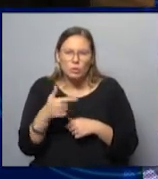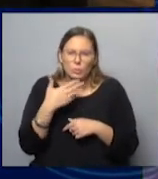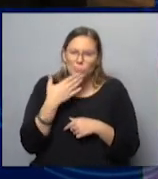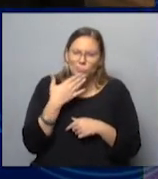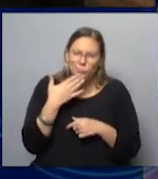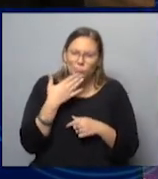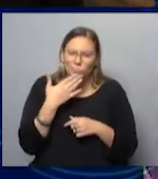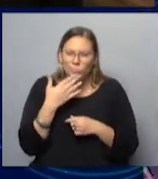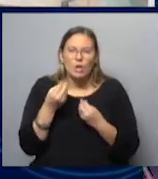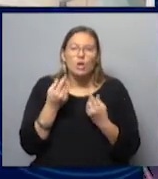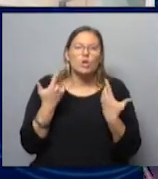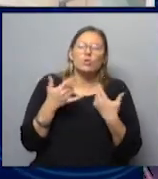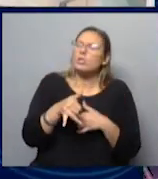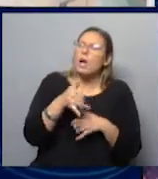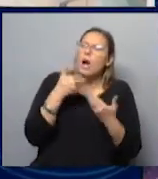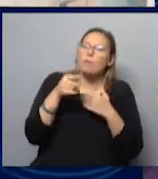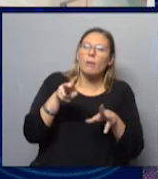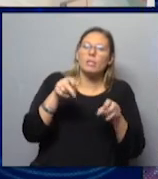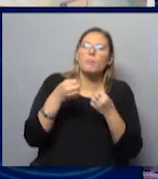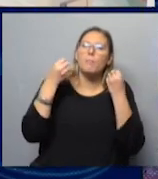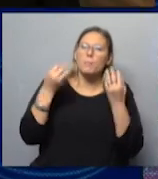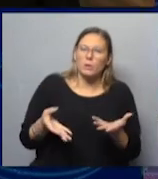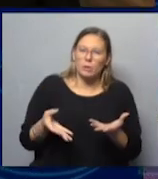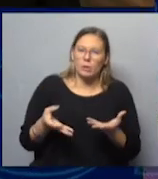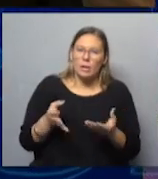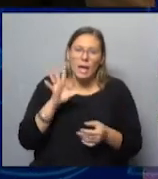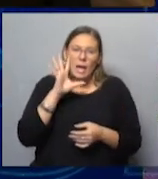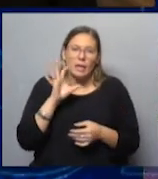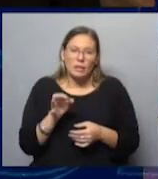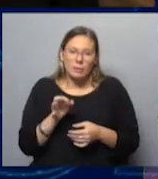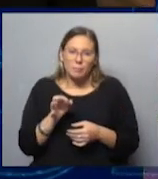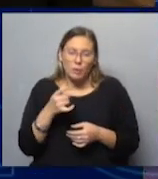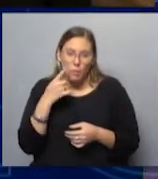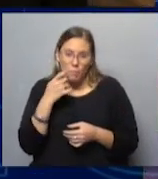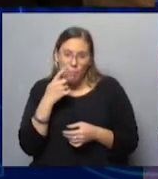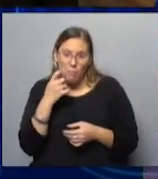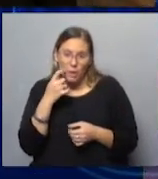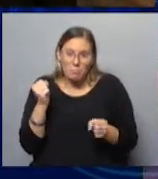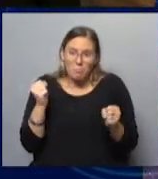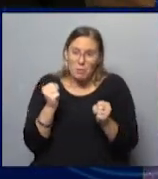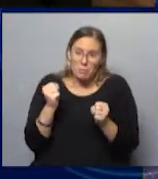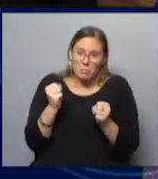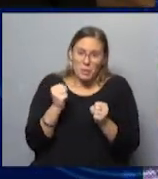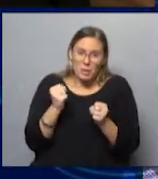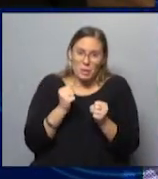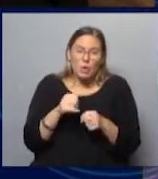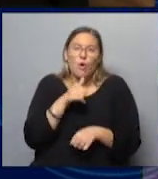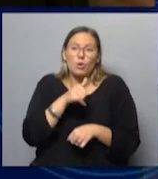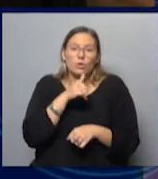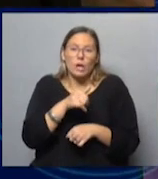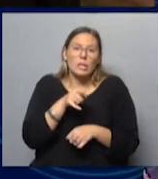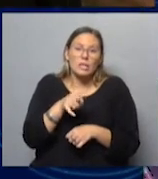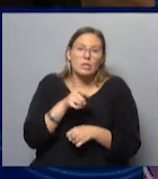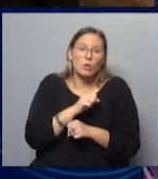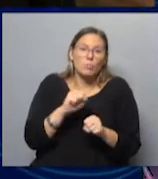contarlo. ¿Por qué crees que no se hablaban esas cosas? Y creo que de parte de mi padre, por miedo a lo que va a contar y cómo eso